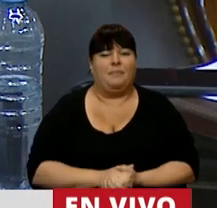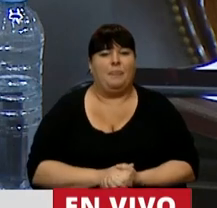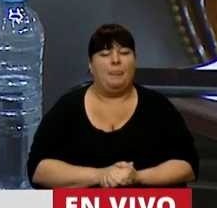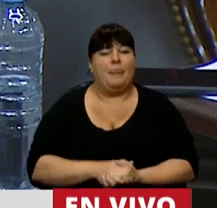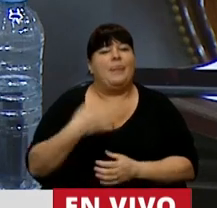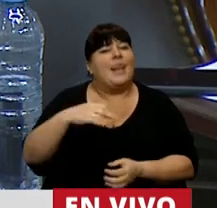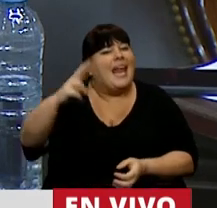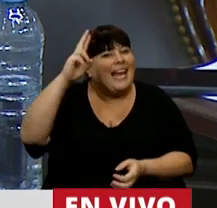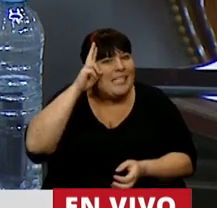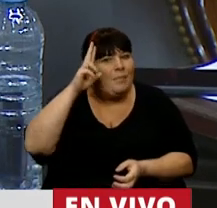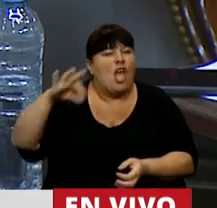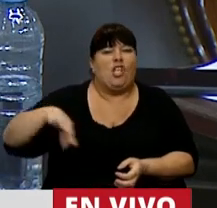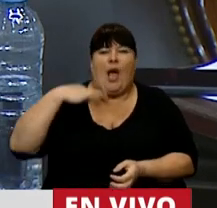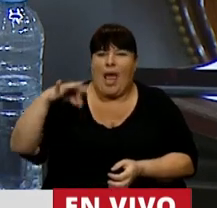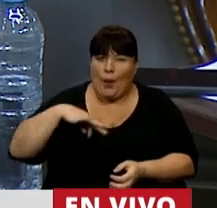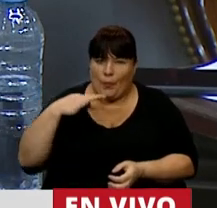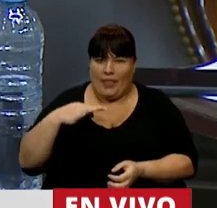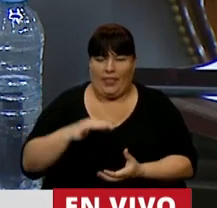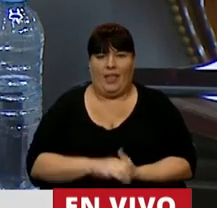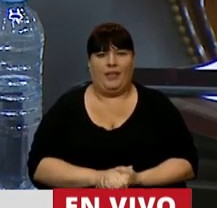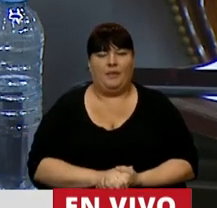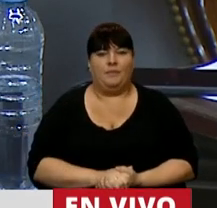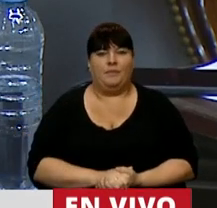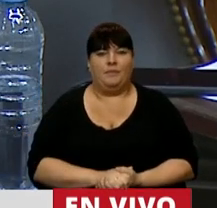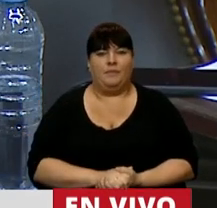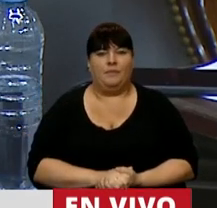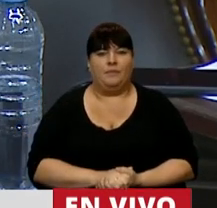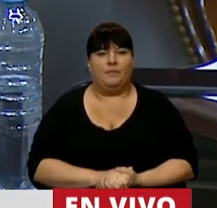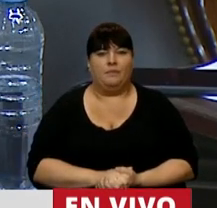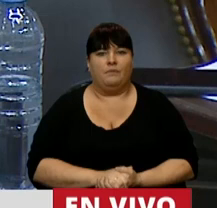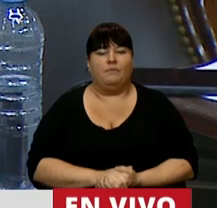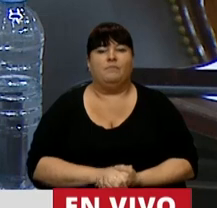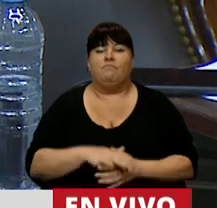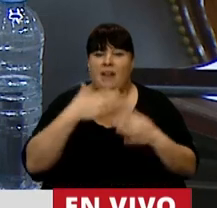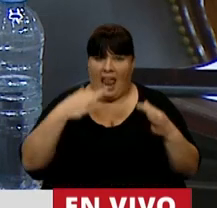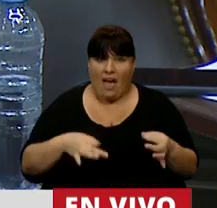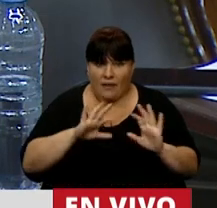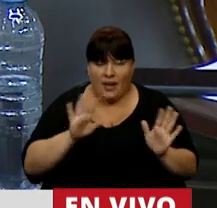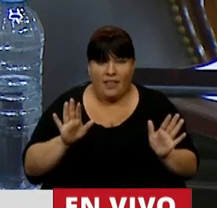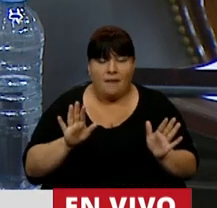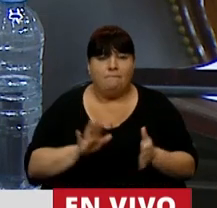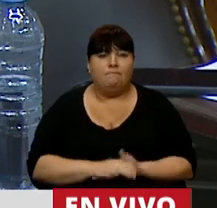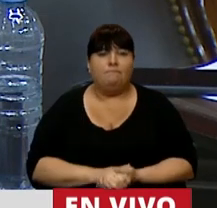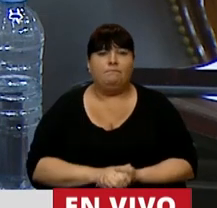El respeto a la vida realmente...